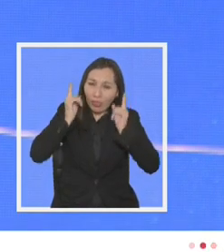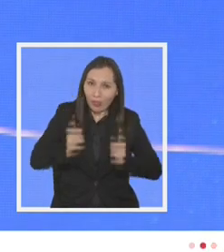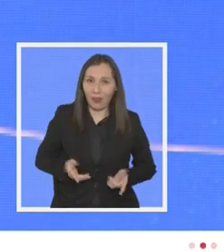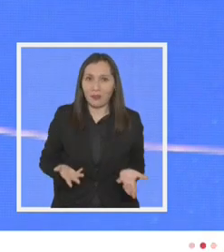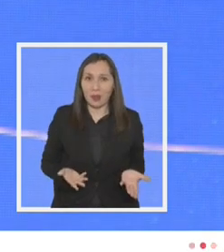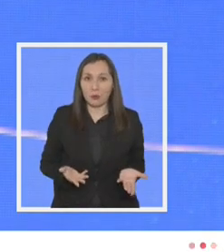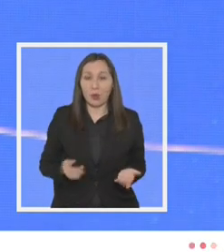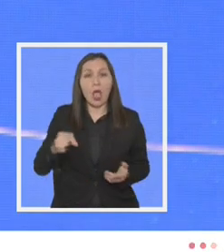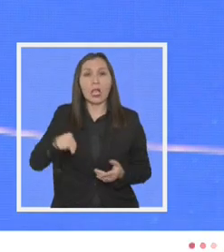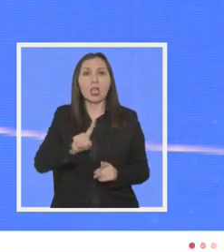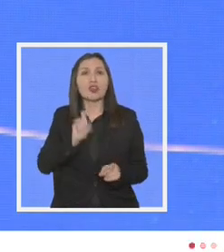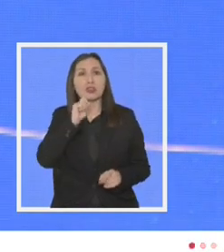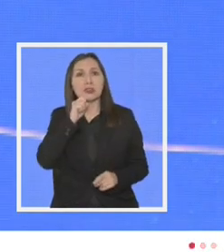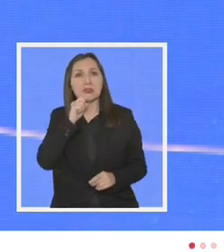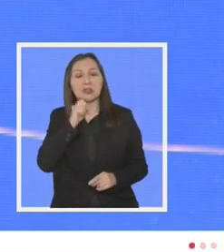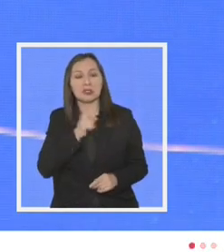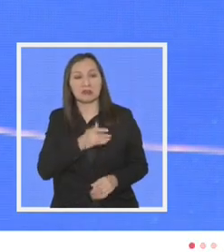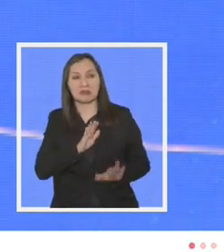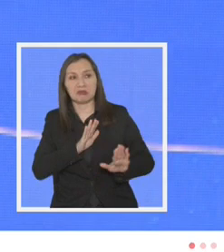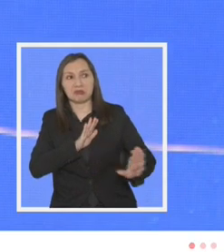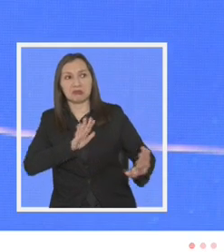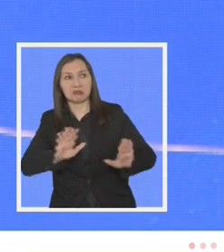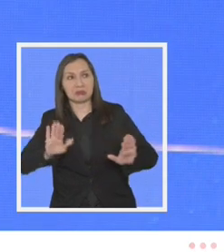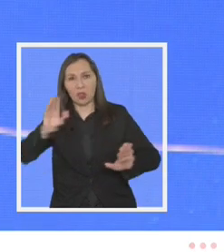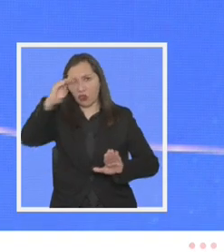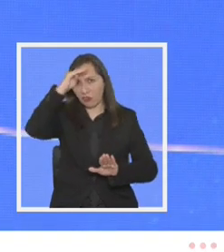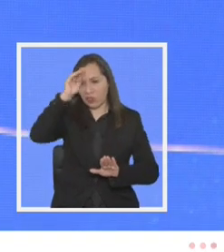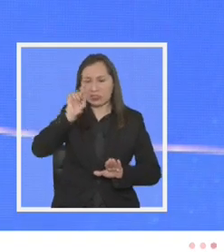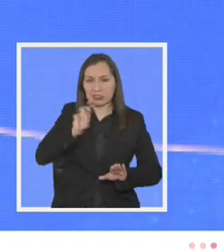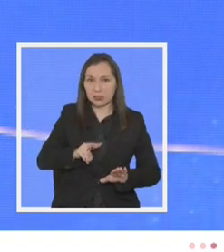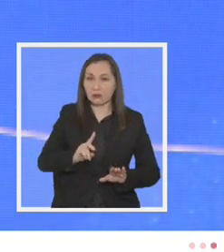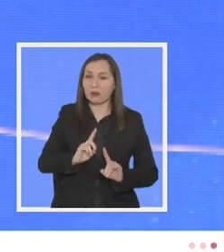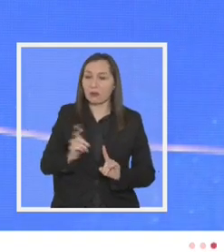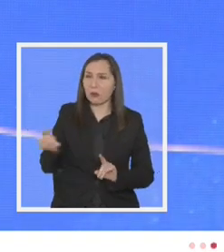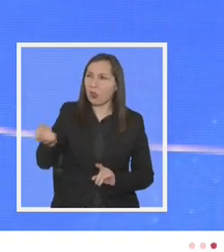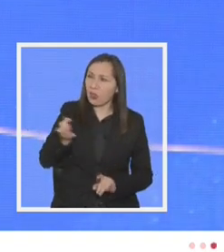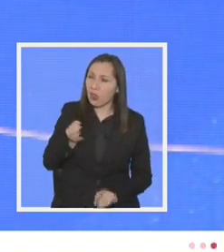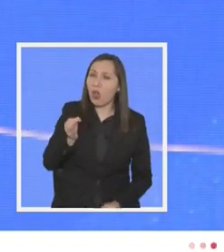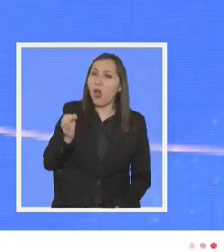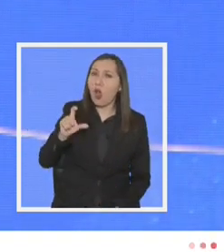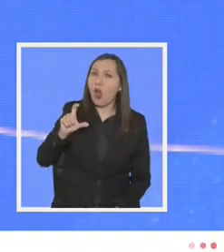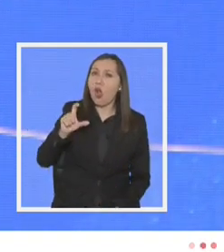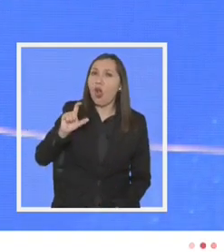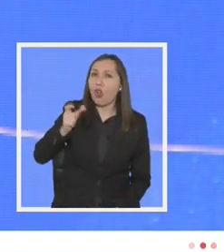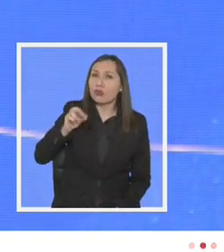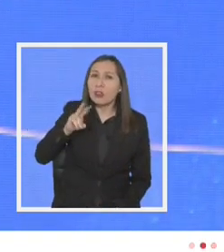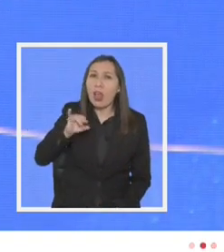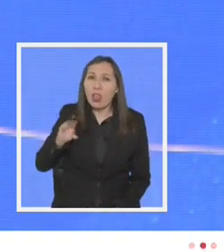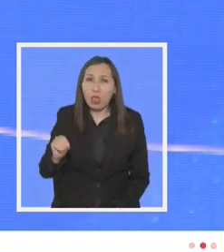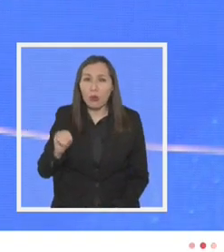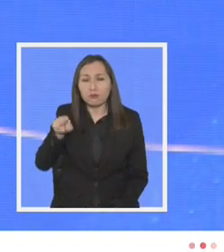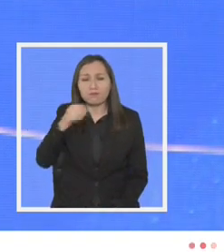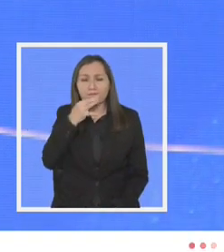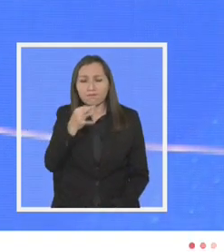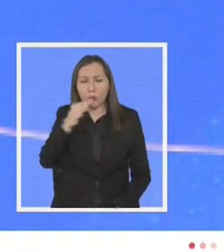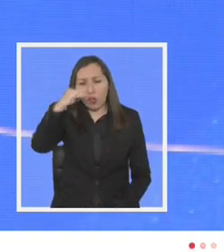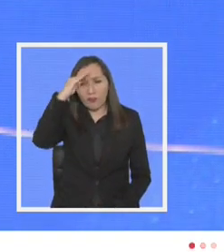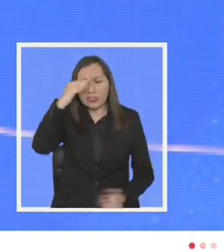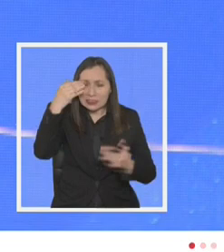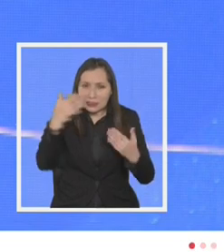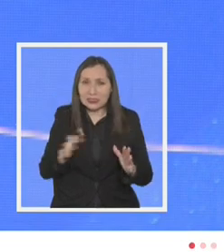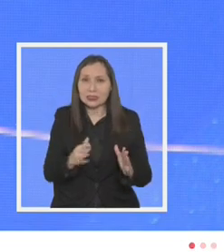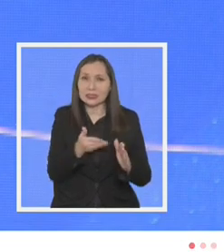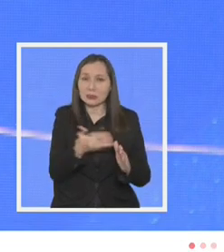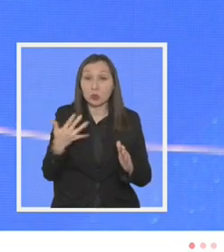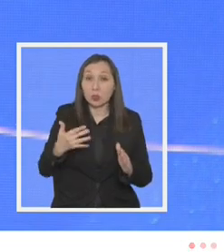acá no se trata de mirarnos con desconfianza lo decía Ricardo si no me equivoco romper la desconfianza es clave y una